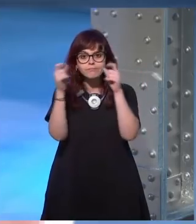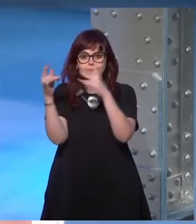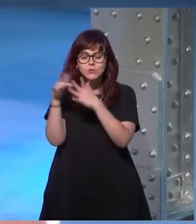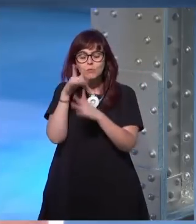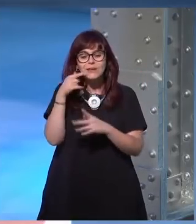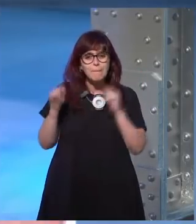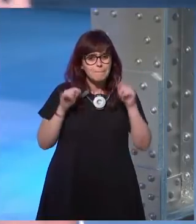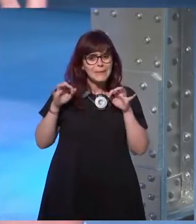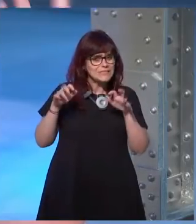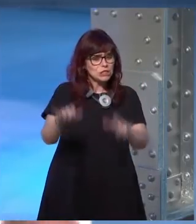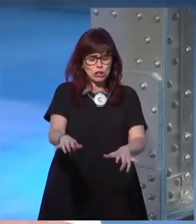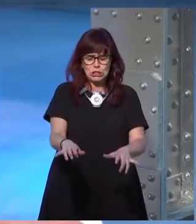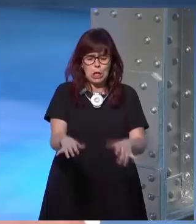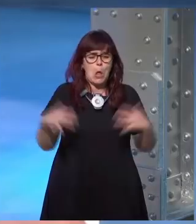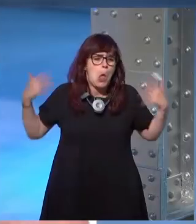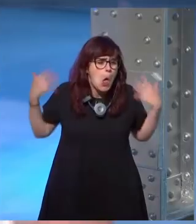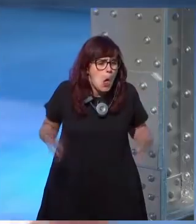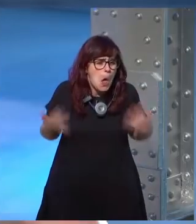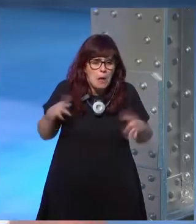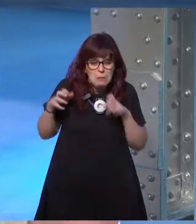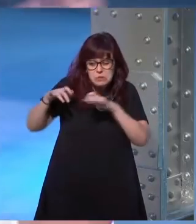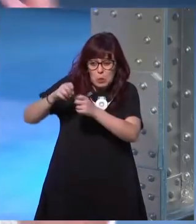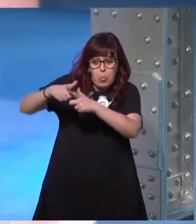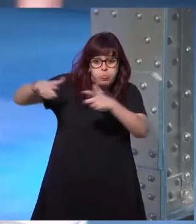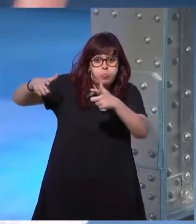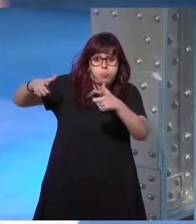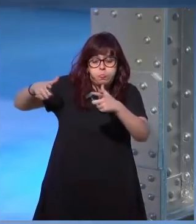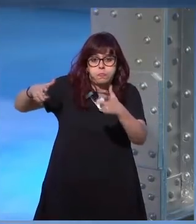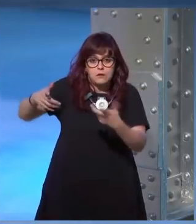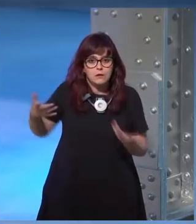atención son los bichos eran unos bicharracos enormes